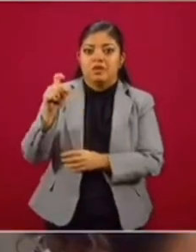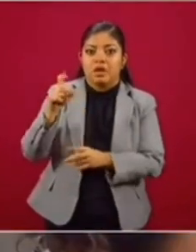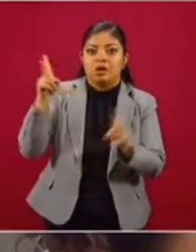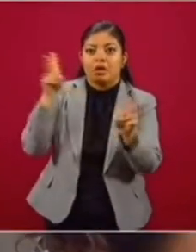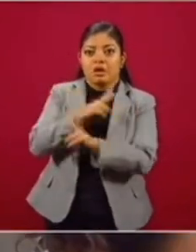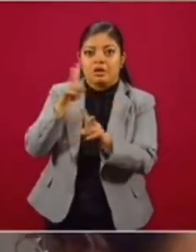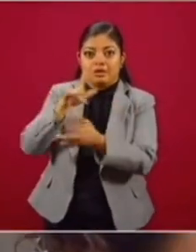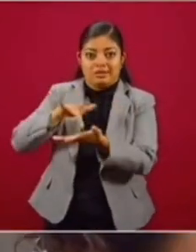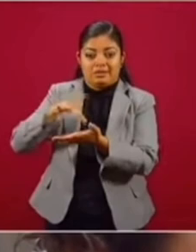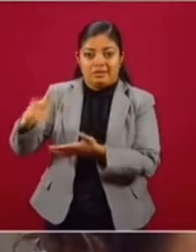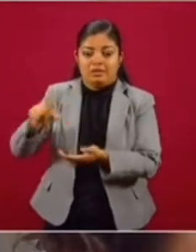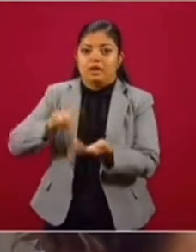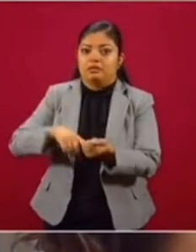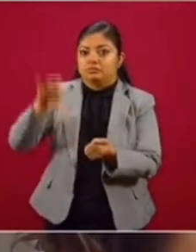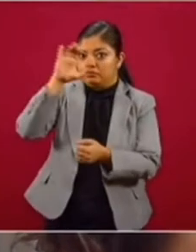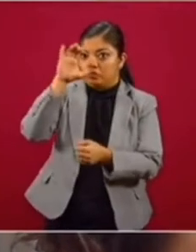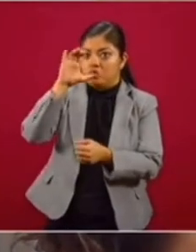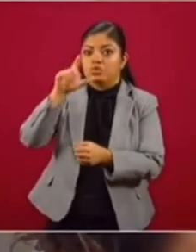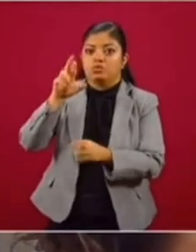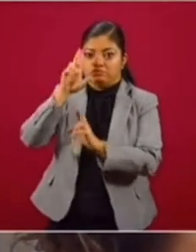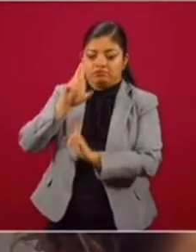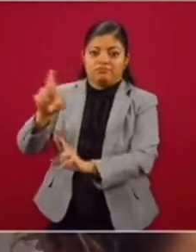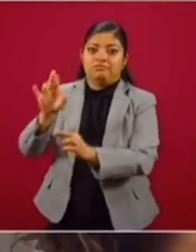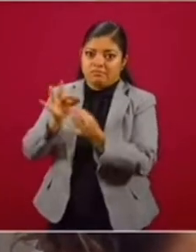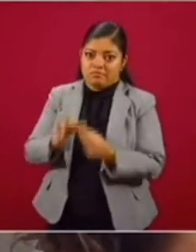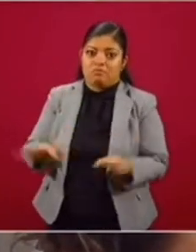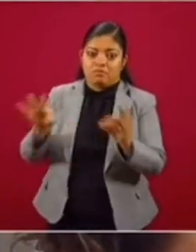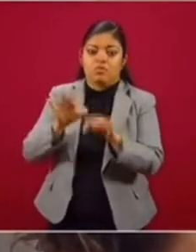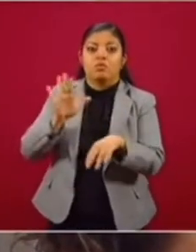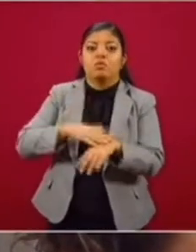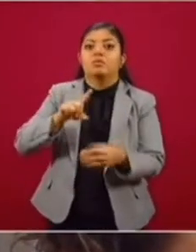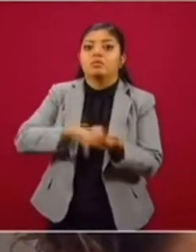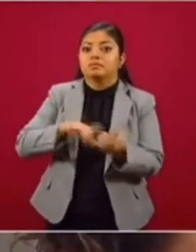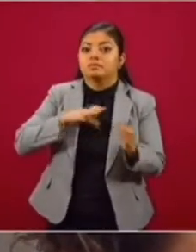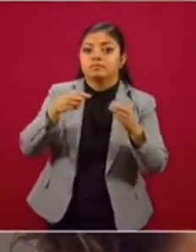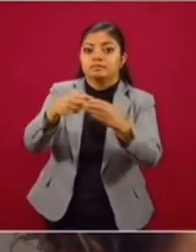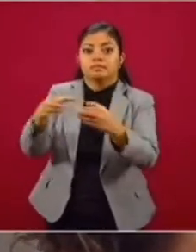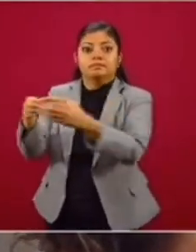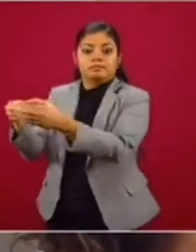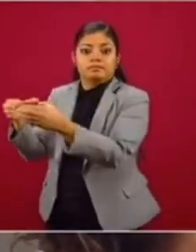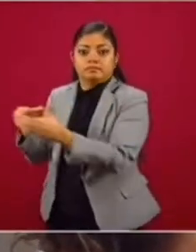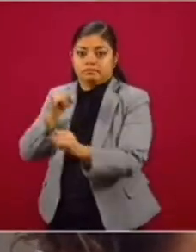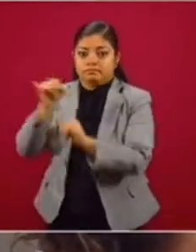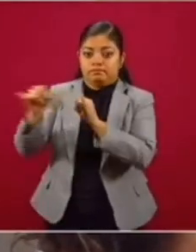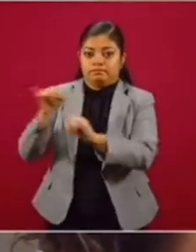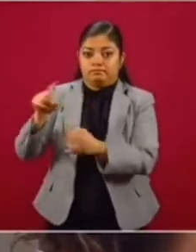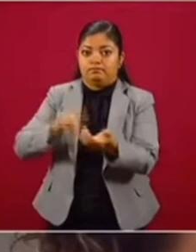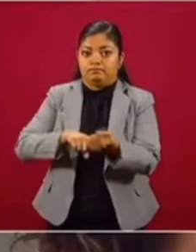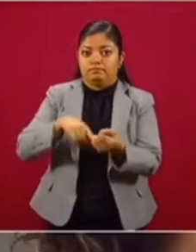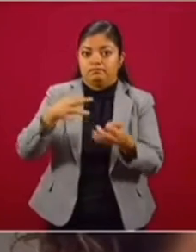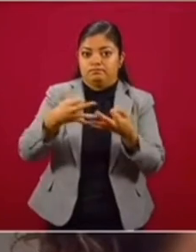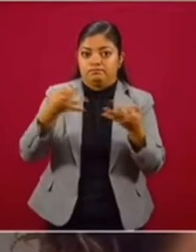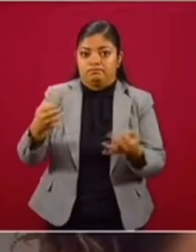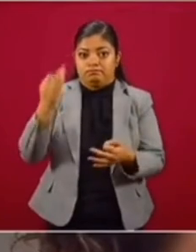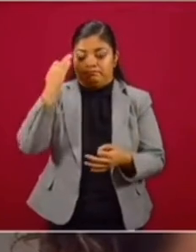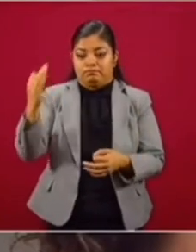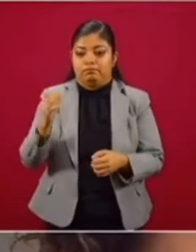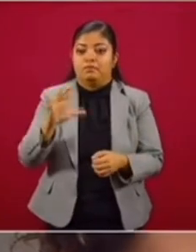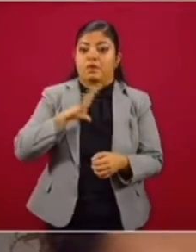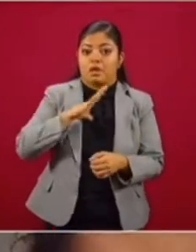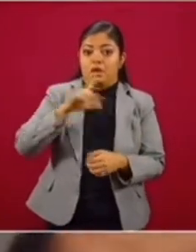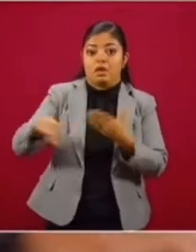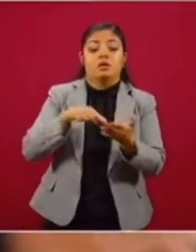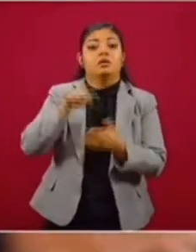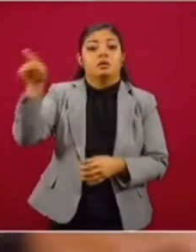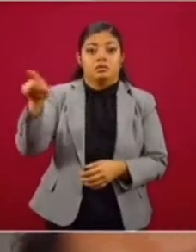de oxígeno, hay una reserva cultural importantísima porque hay tribus dispersas en la región en una cantidad muy importante y el COVID ya llegó